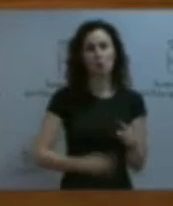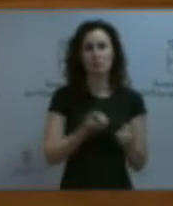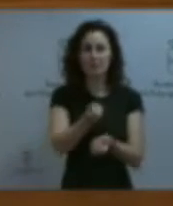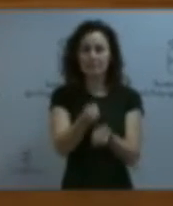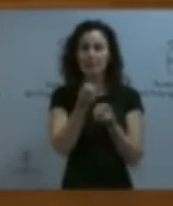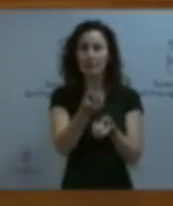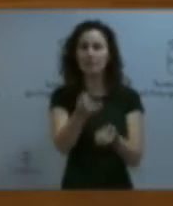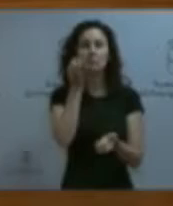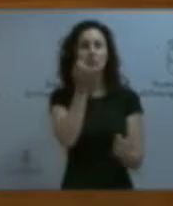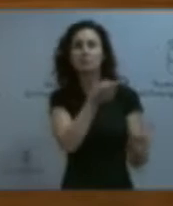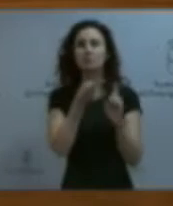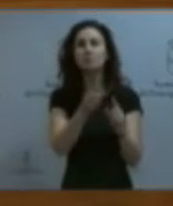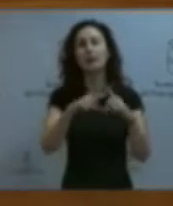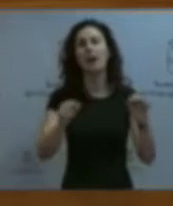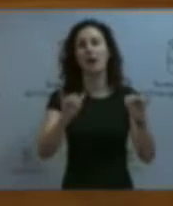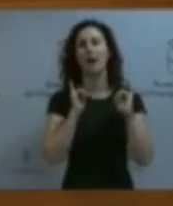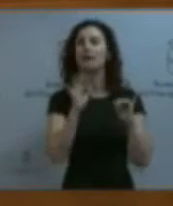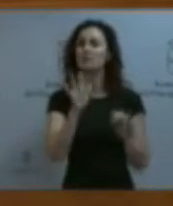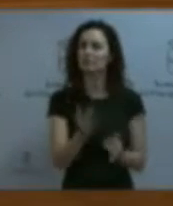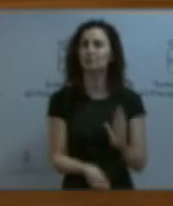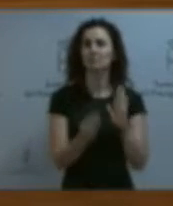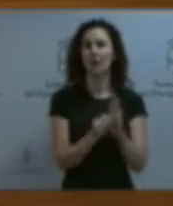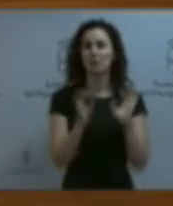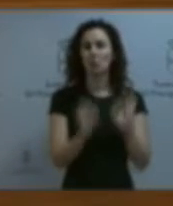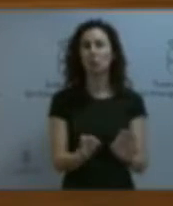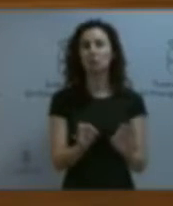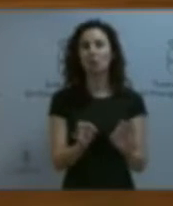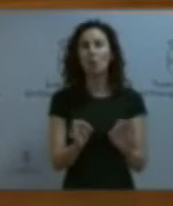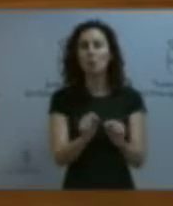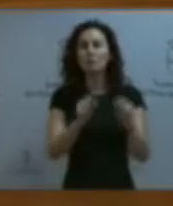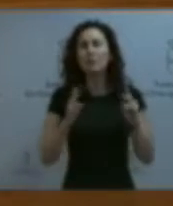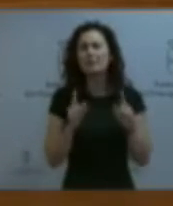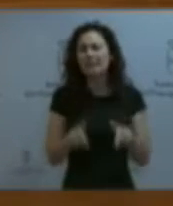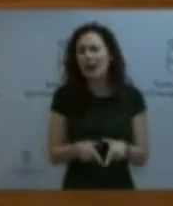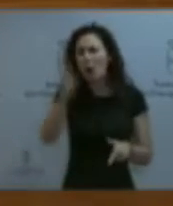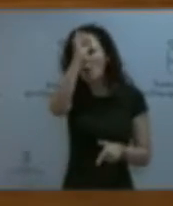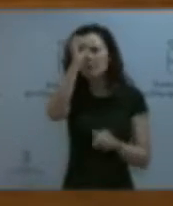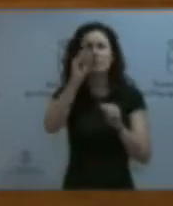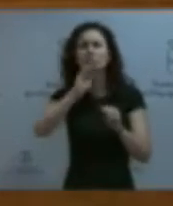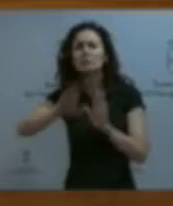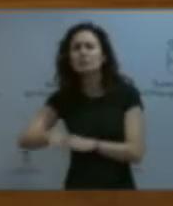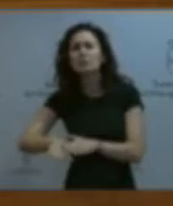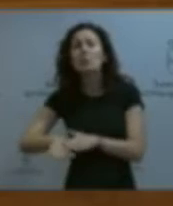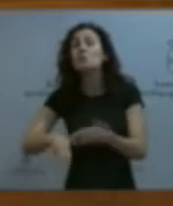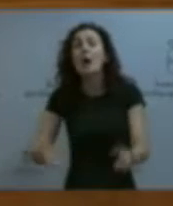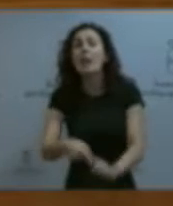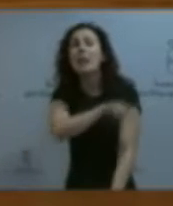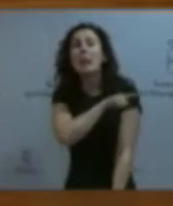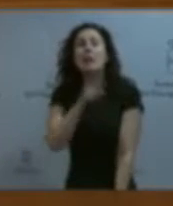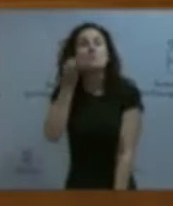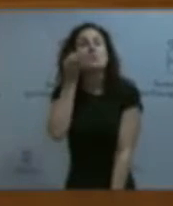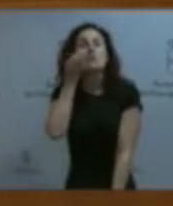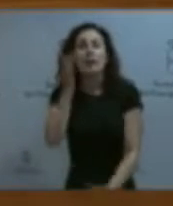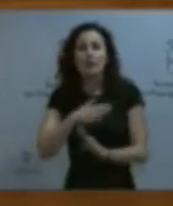sobre la mujer en Asturias. Ahí sería necesario introducir la perspectiva feminista precisamente para saber qué debe buscarse al obtener y analizar los datos.